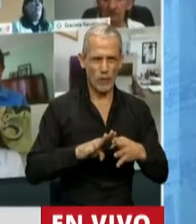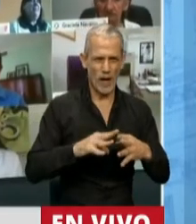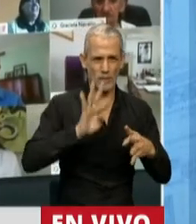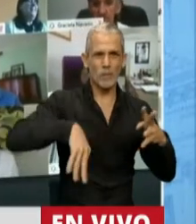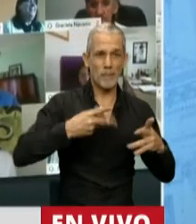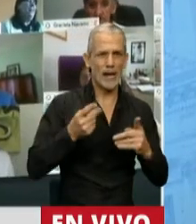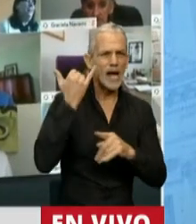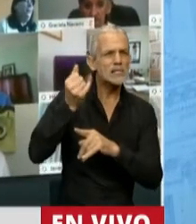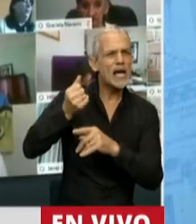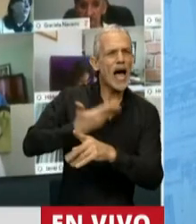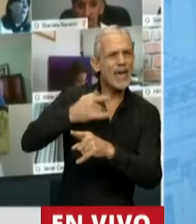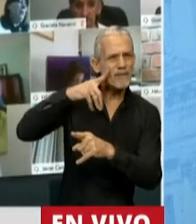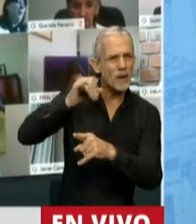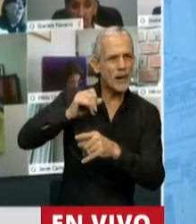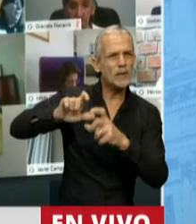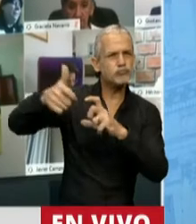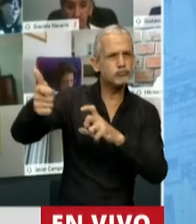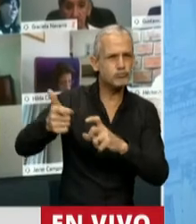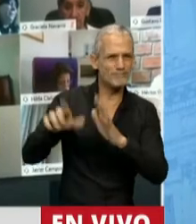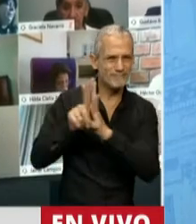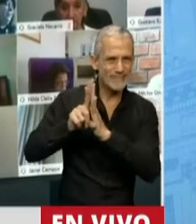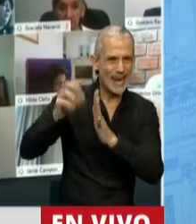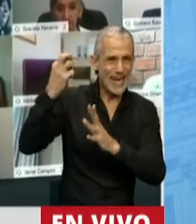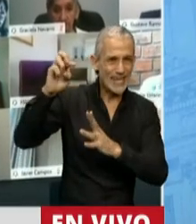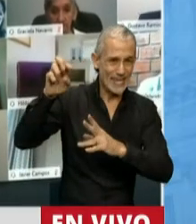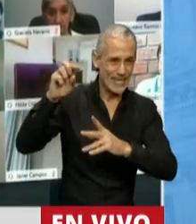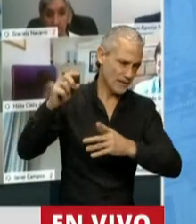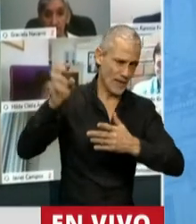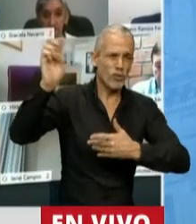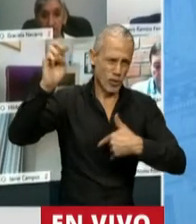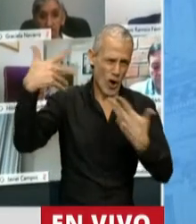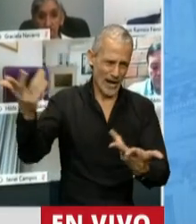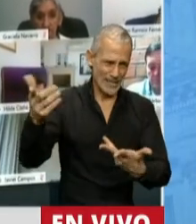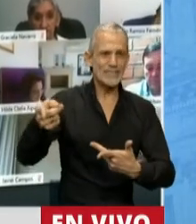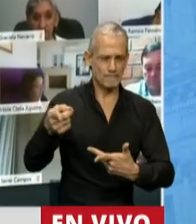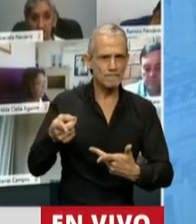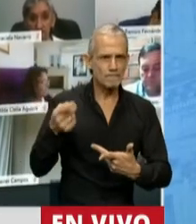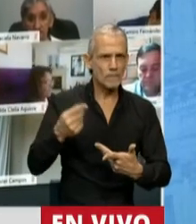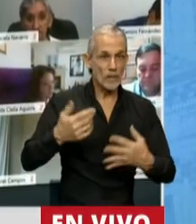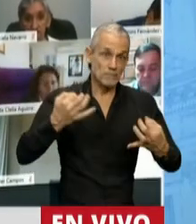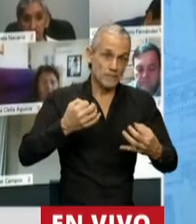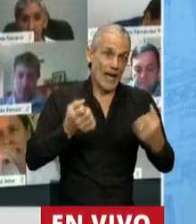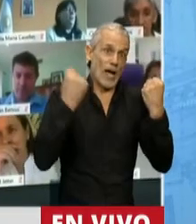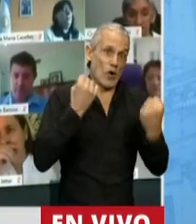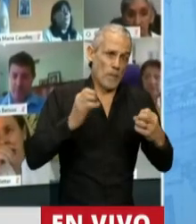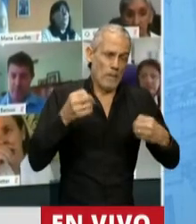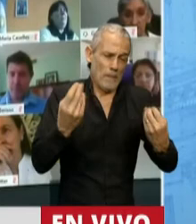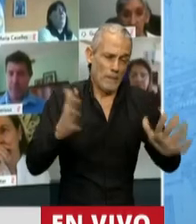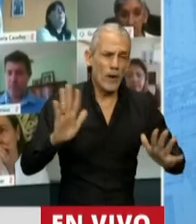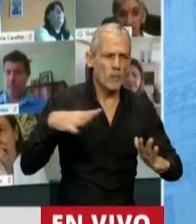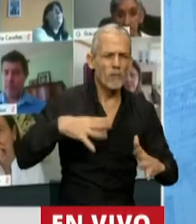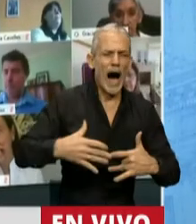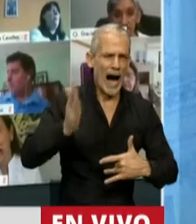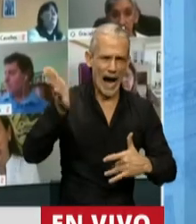una renegociación de la deuda en ley extranjera y es de un gran avance, la certeza de la economía. Pero bueno, nos queda mucho camino por